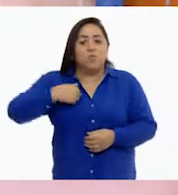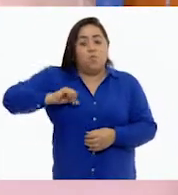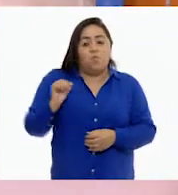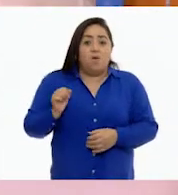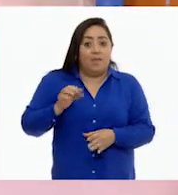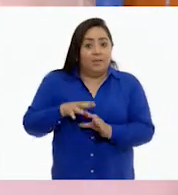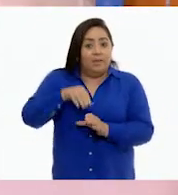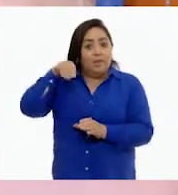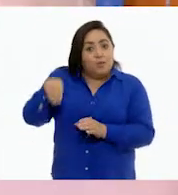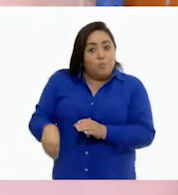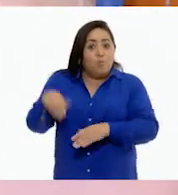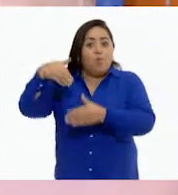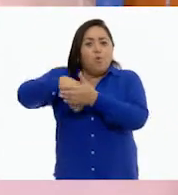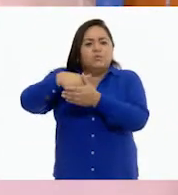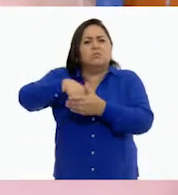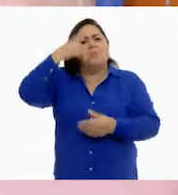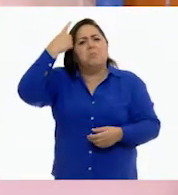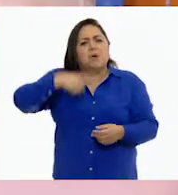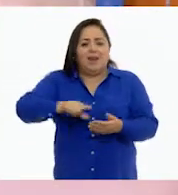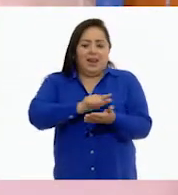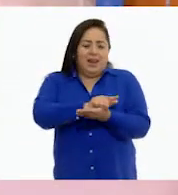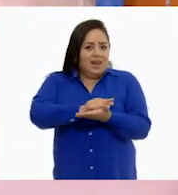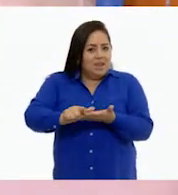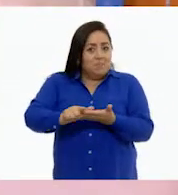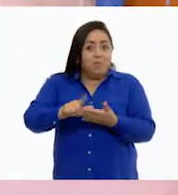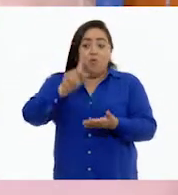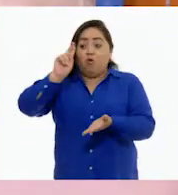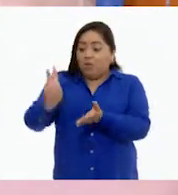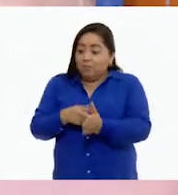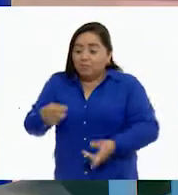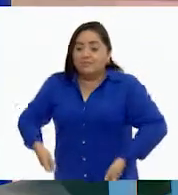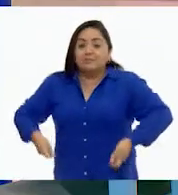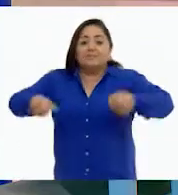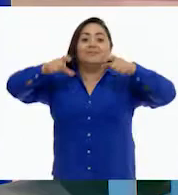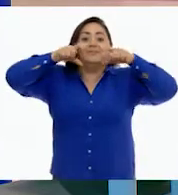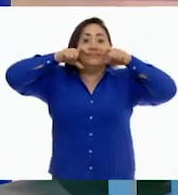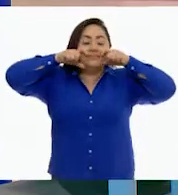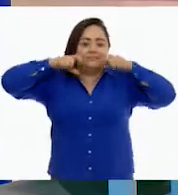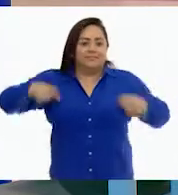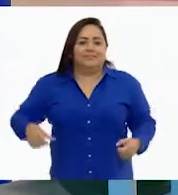guardar en una bolsa para tenerlo así limpio la próxima vez que lo vuelva a usar.